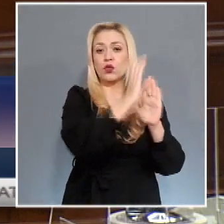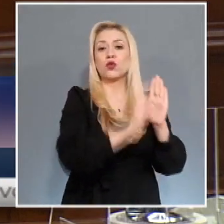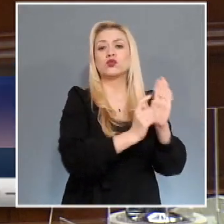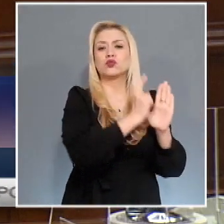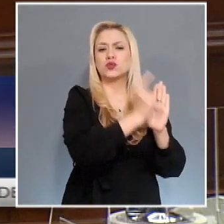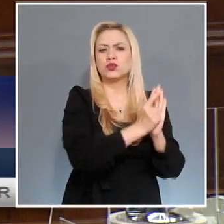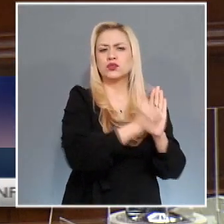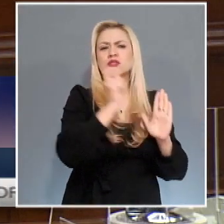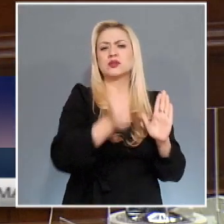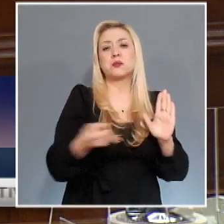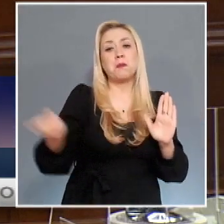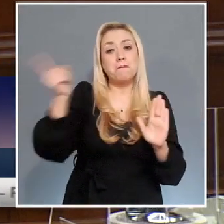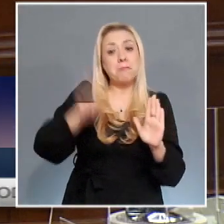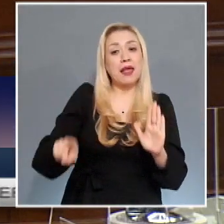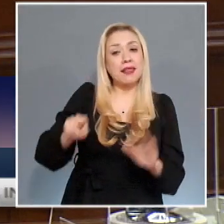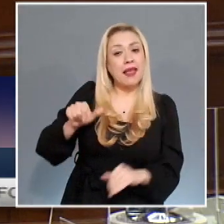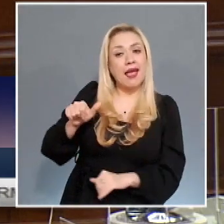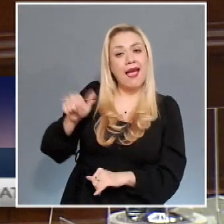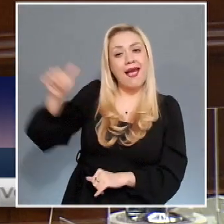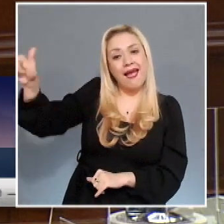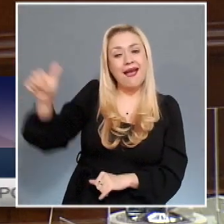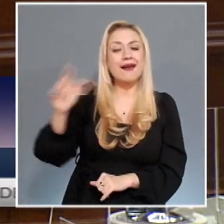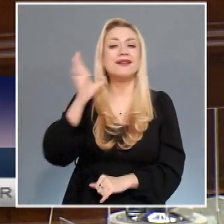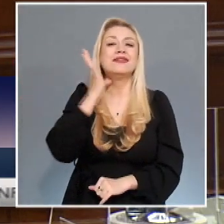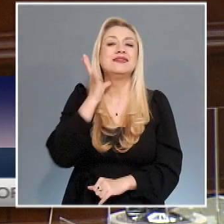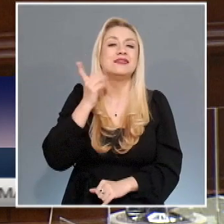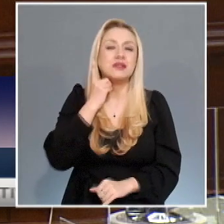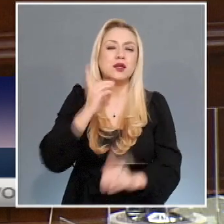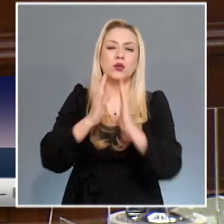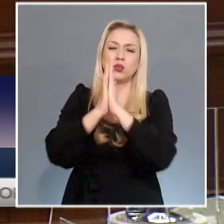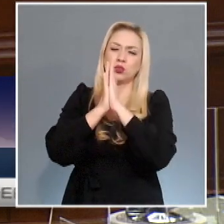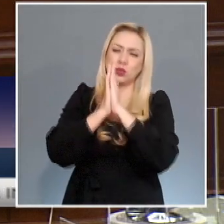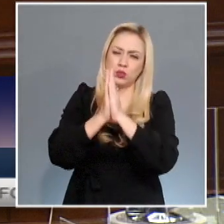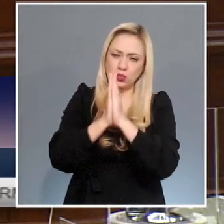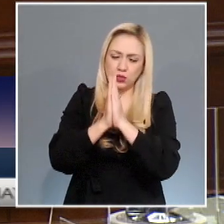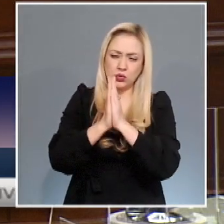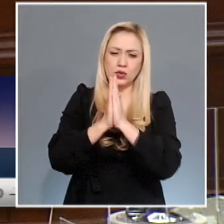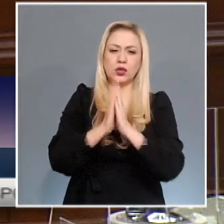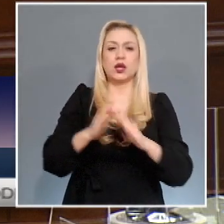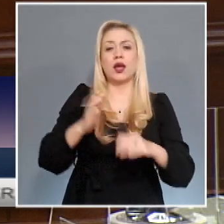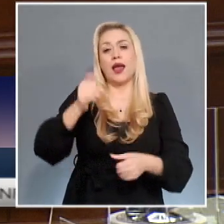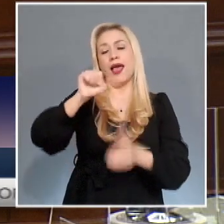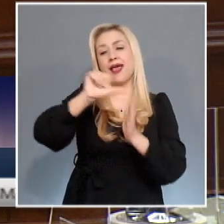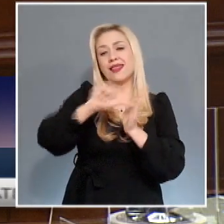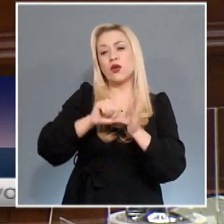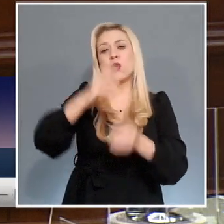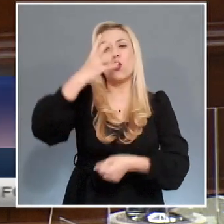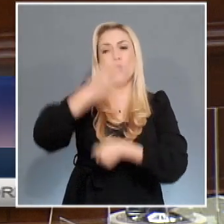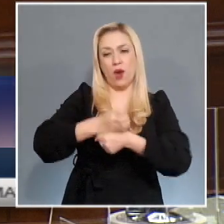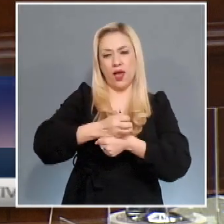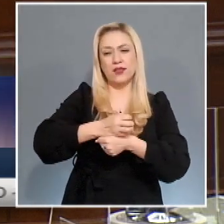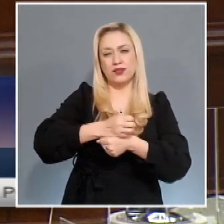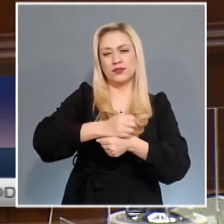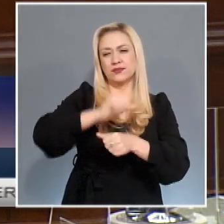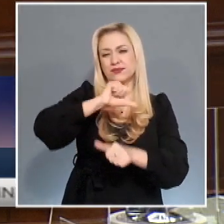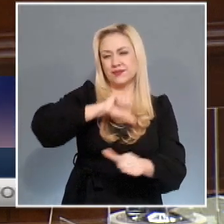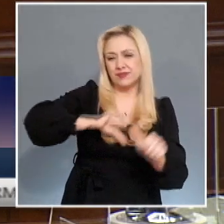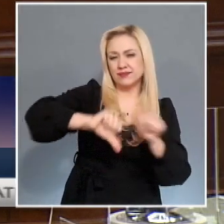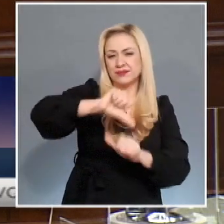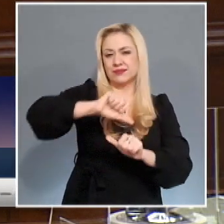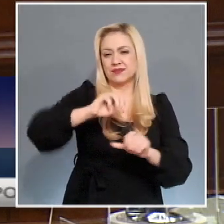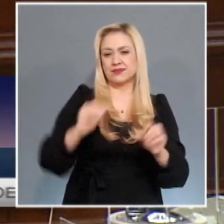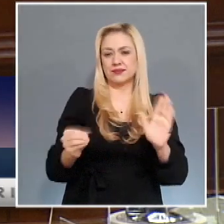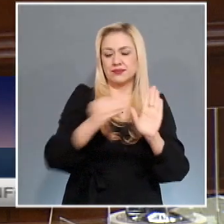al Congreso de la Unión de manera expresa en el artículo cuarto transitorio numeral 7 de la Reforma